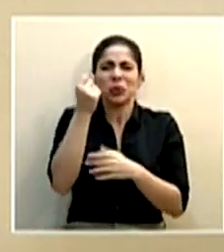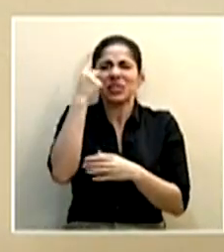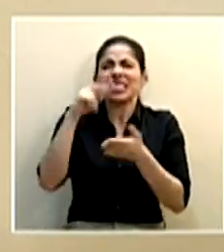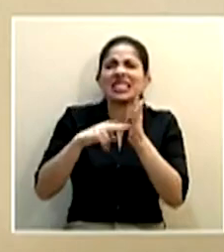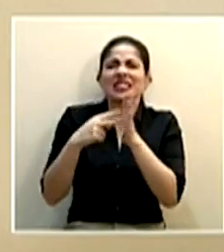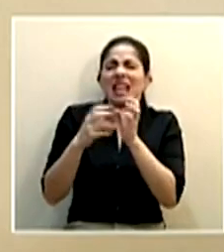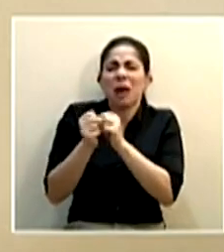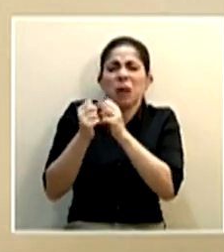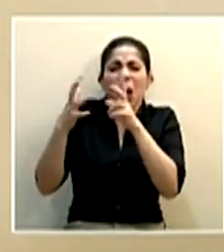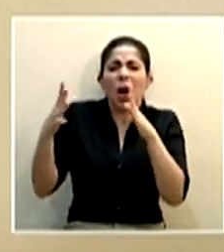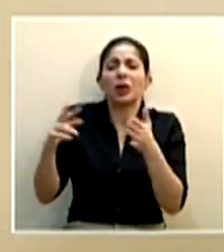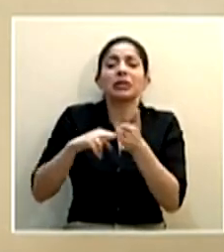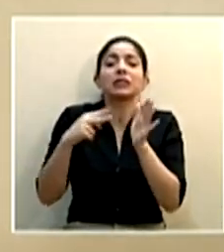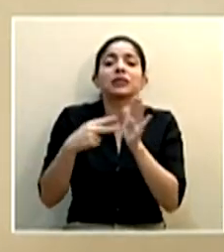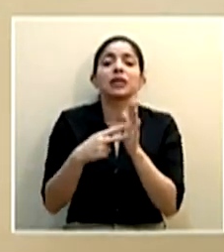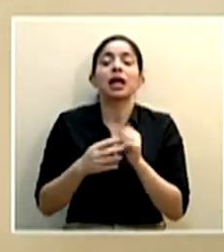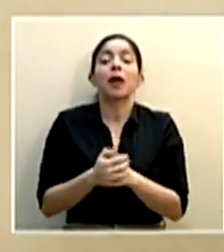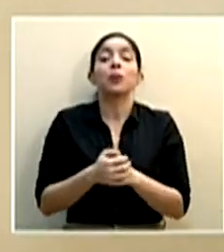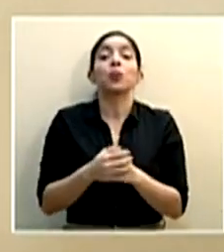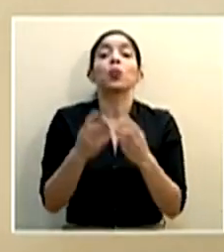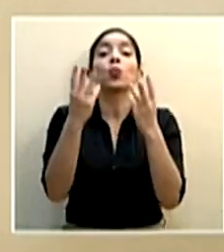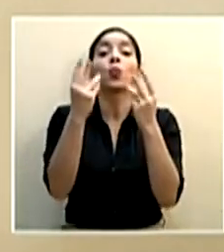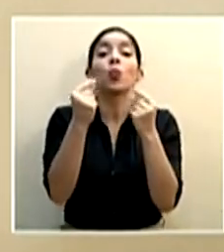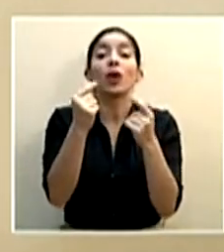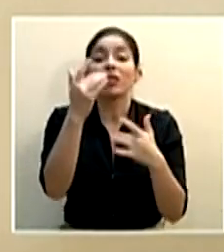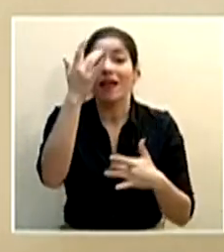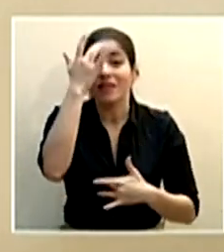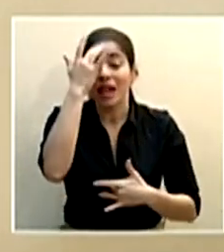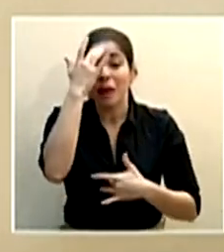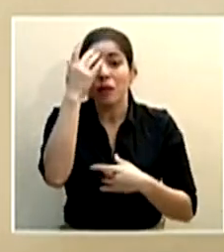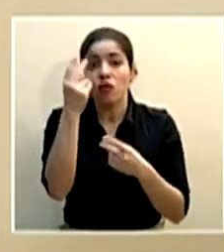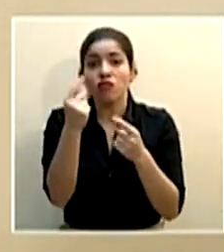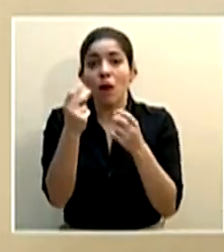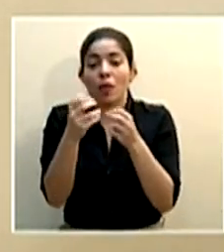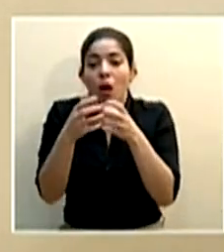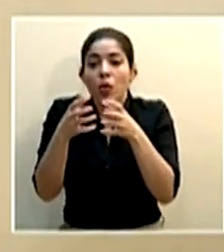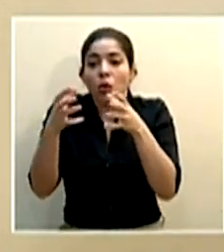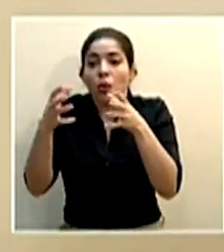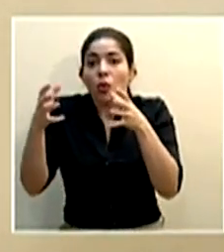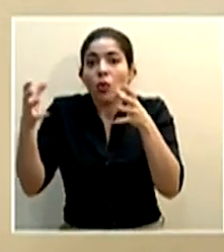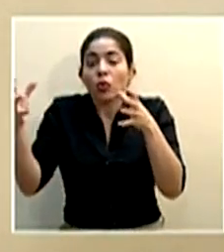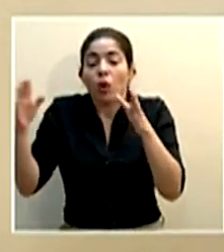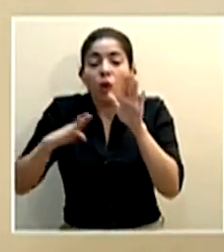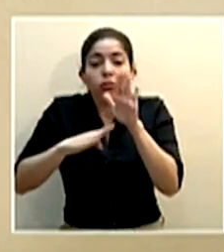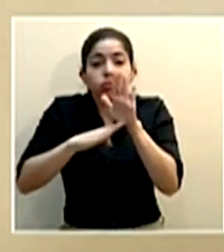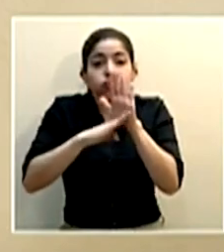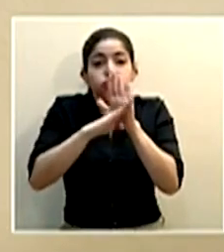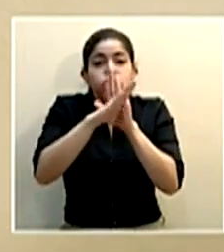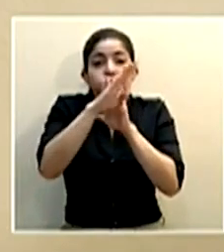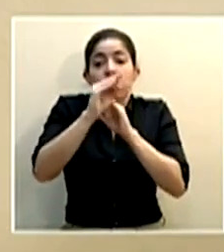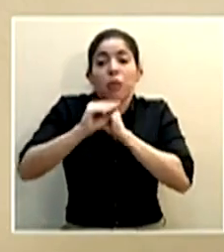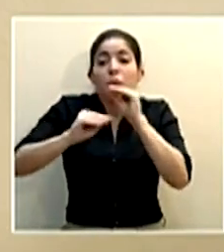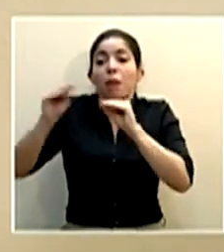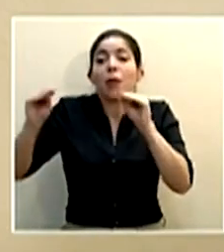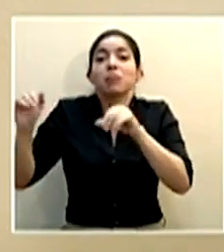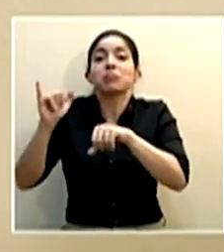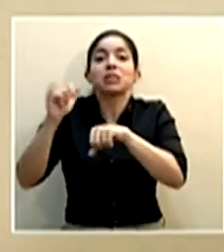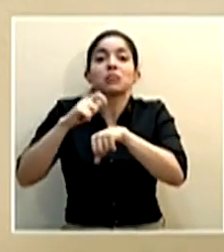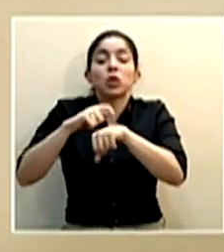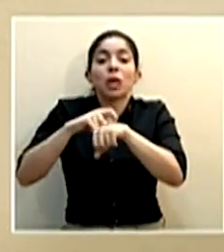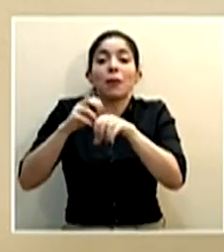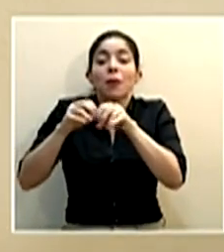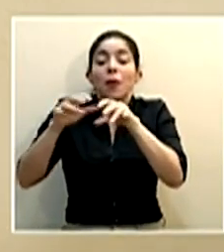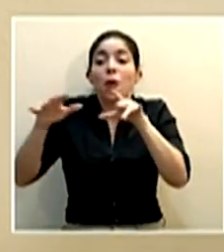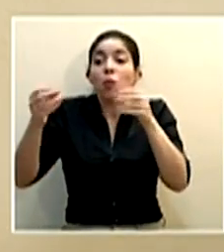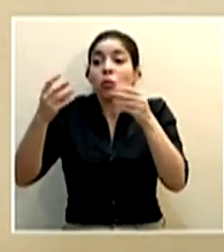eso exponencial es básicamente que la cantidad de casos se va rápidamente para arriba por muchas transmisiones simultáneas muchas personas que